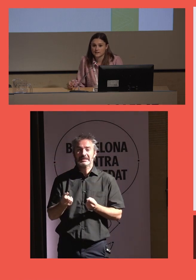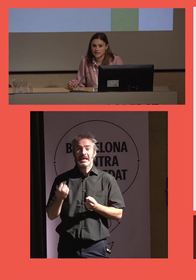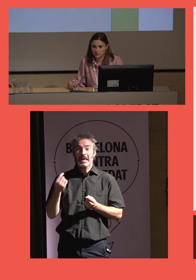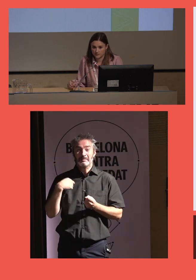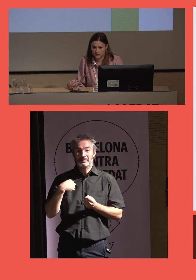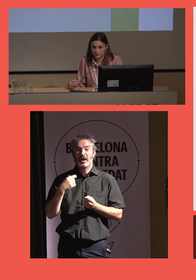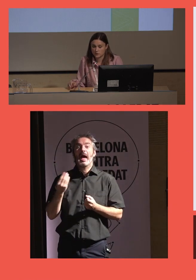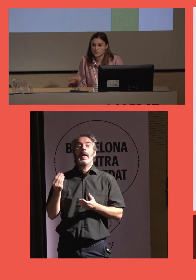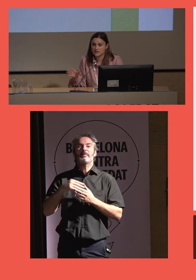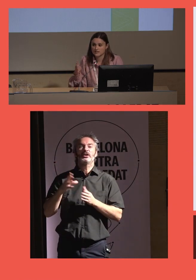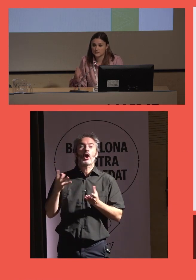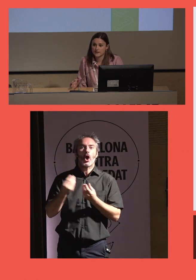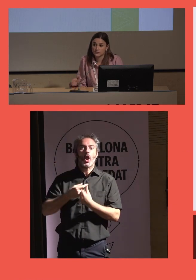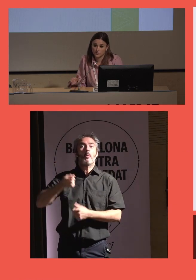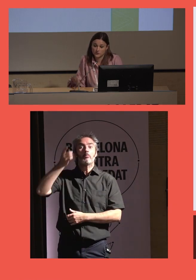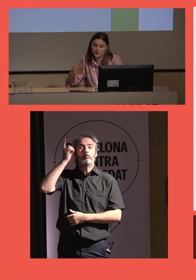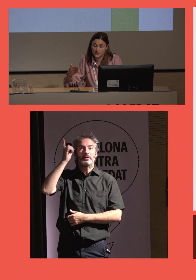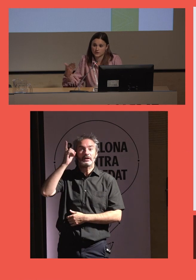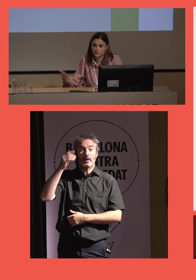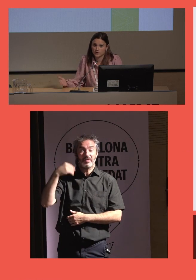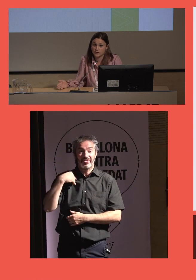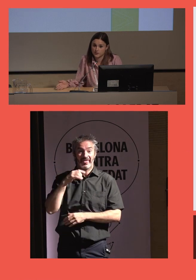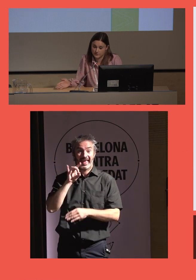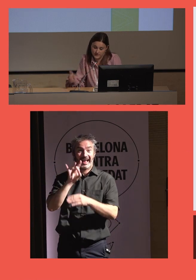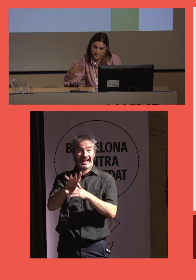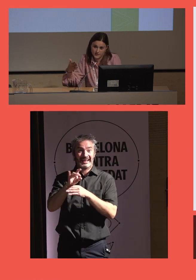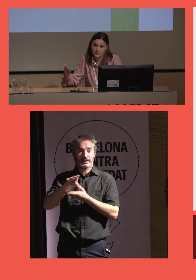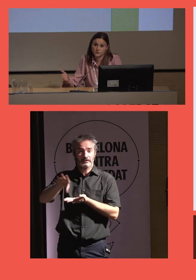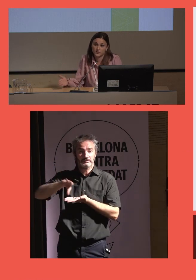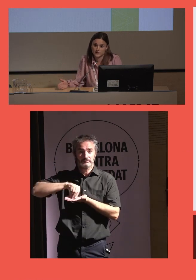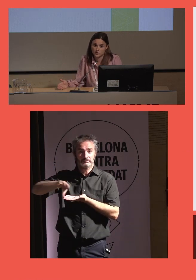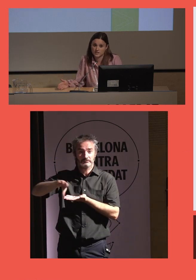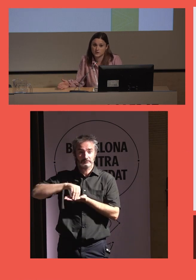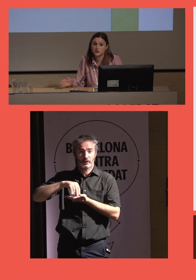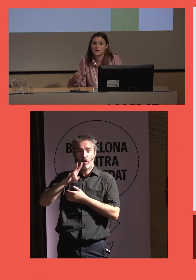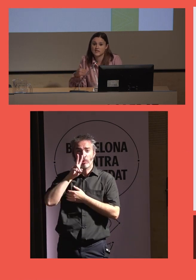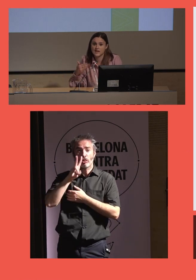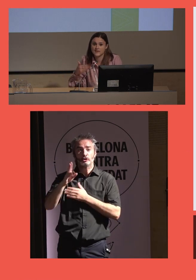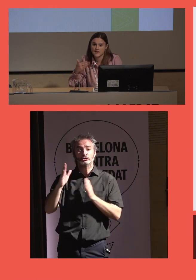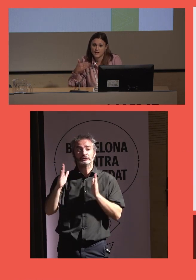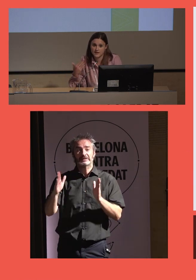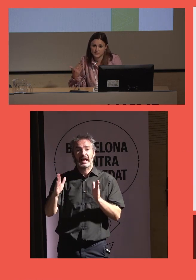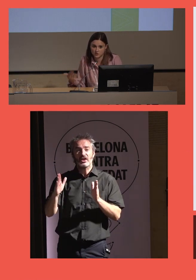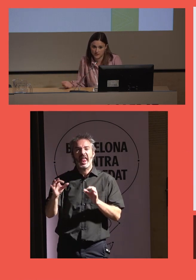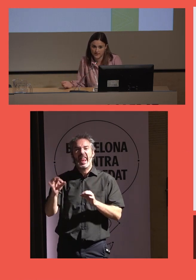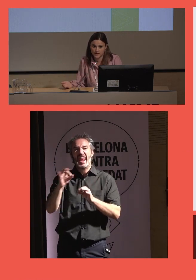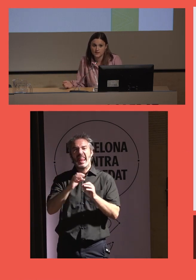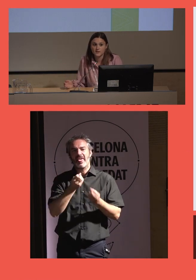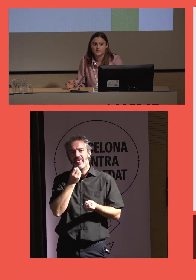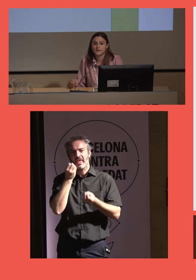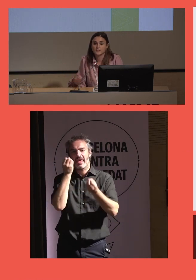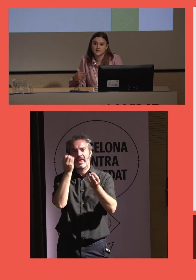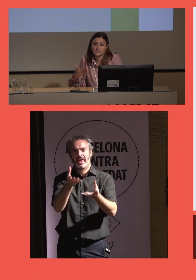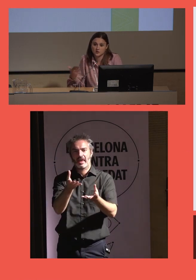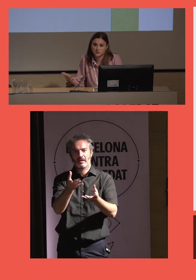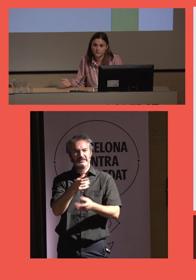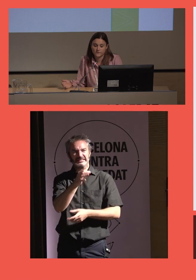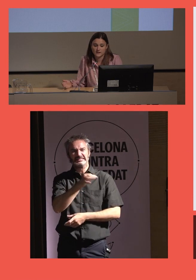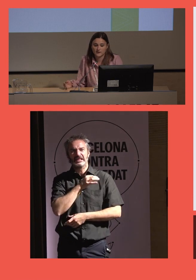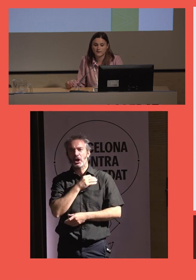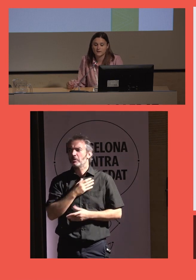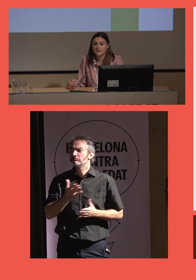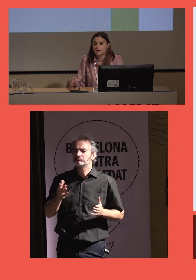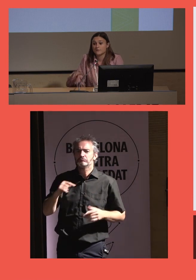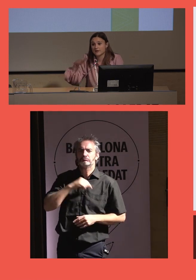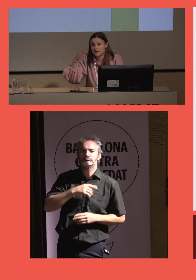esta finca tenía portero. O sea, que le estaba cogiendo la correspondencia durante dos años y nadie había dicho nada de que este señor